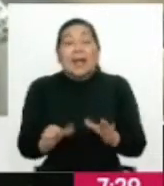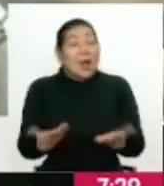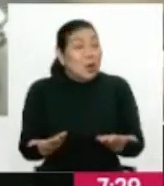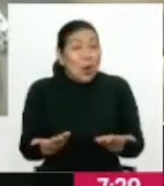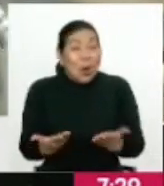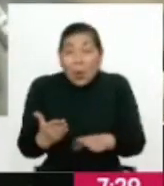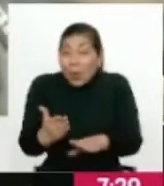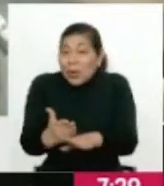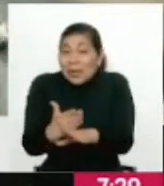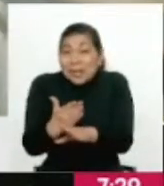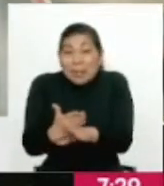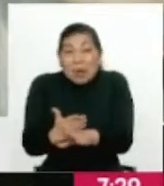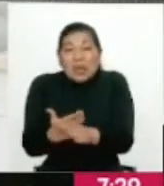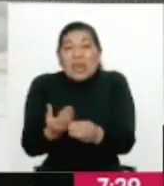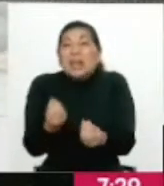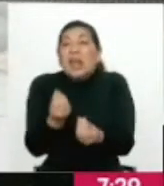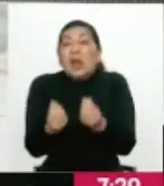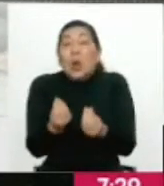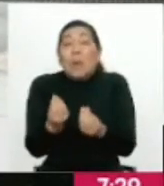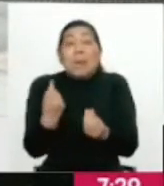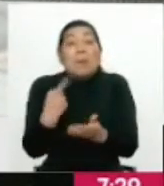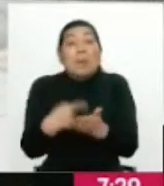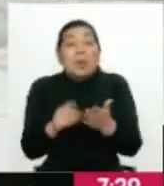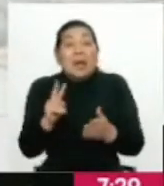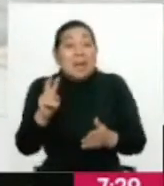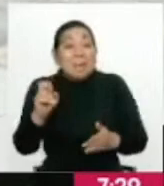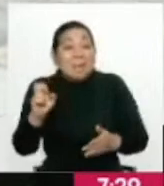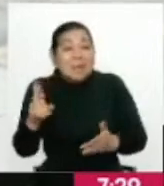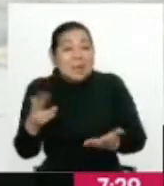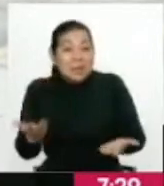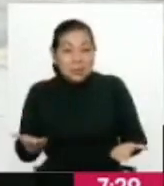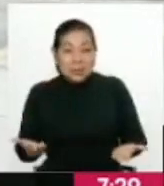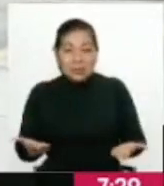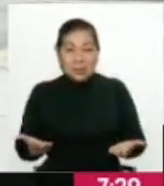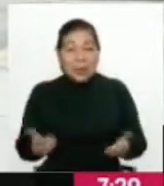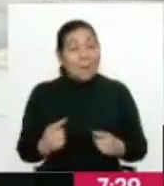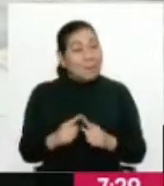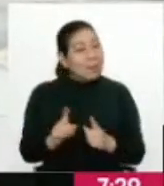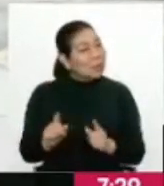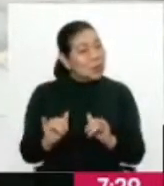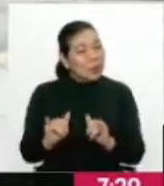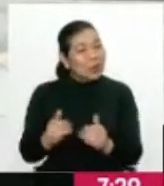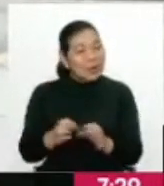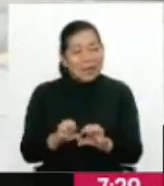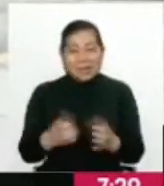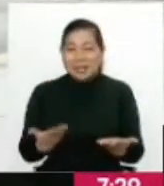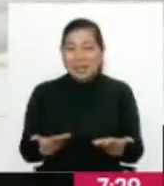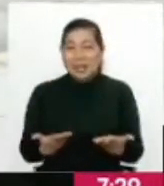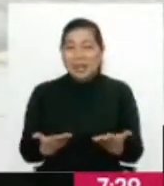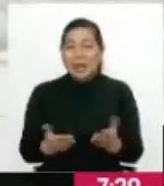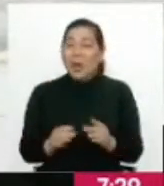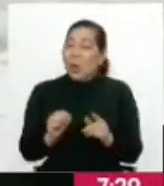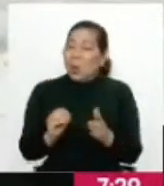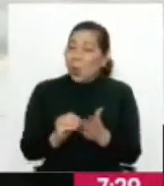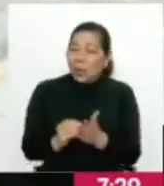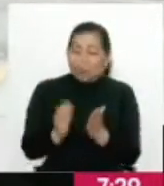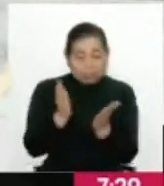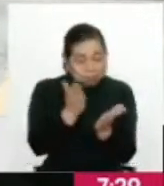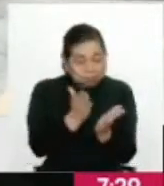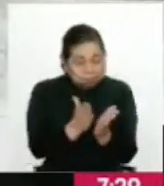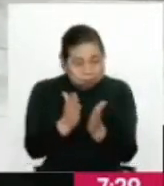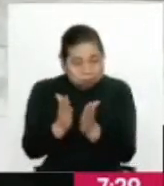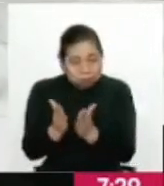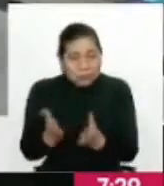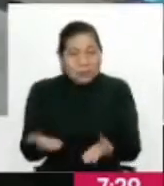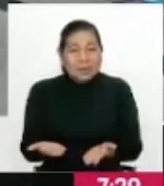se está desarrollando importantemente enfermedad, solo por el virus y la inmunidad. Pero eso no se ha querido hacer. Hoy seguimos con medidas restrictivas